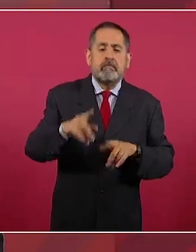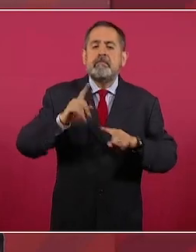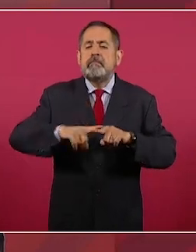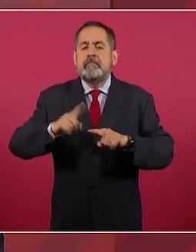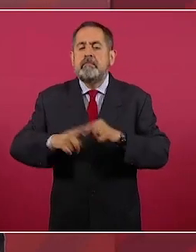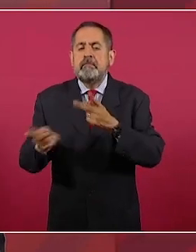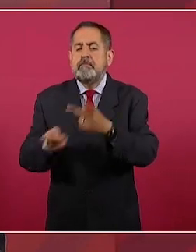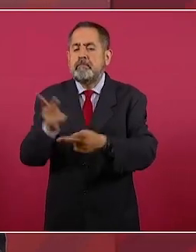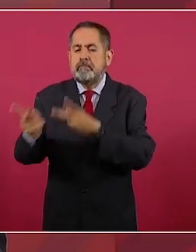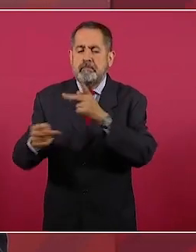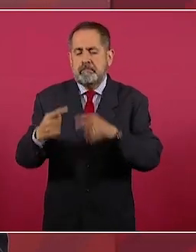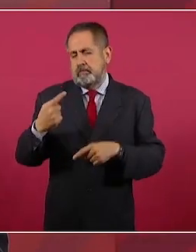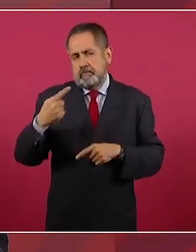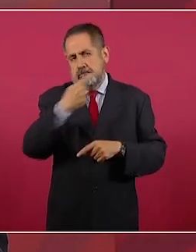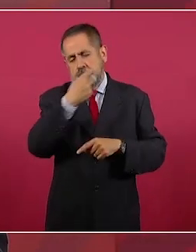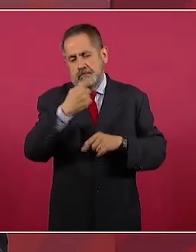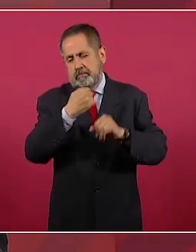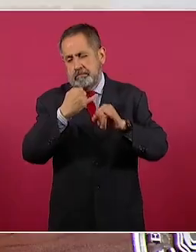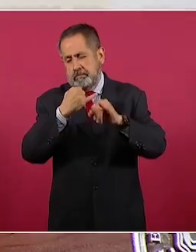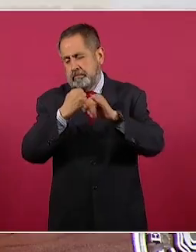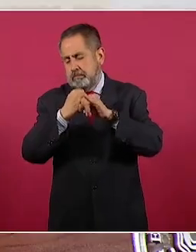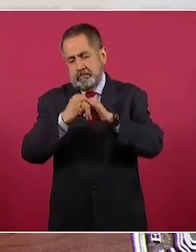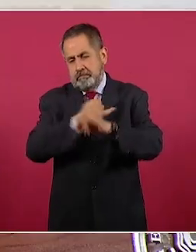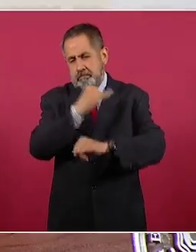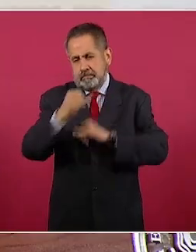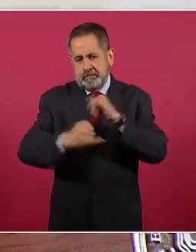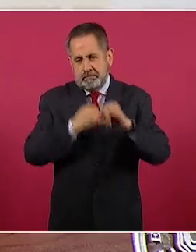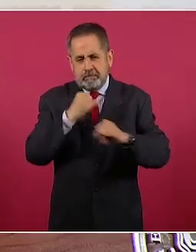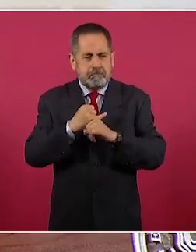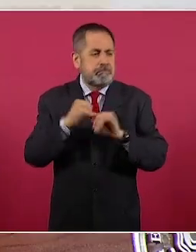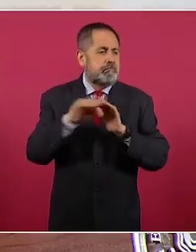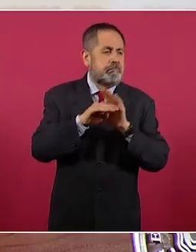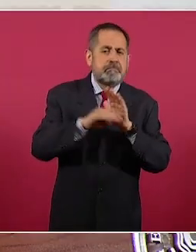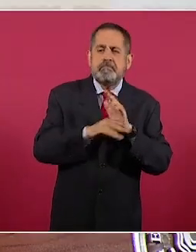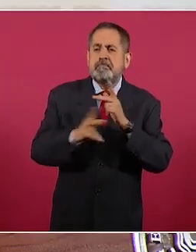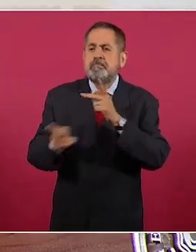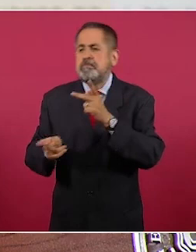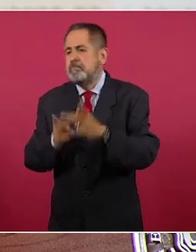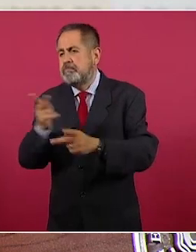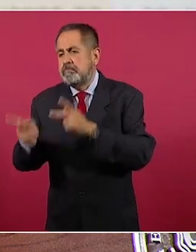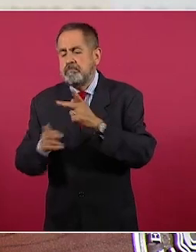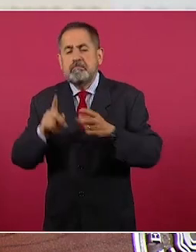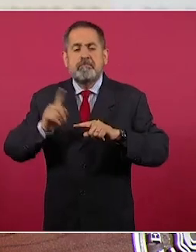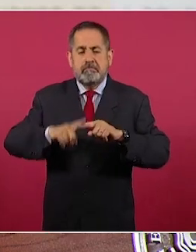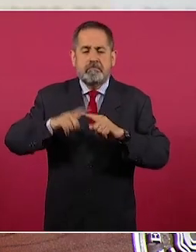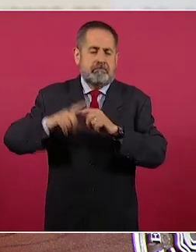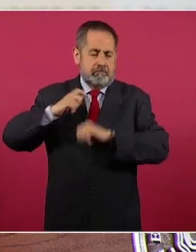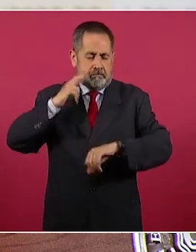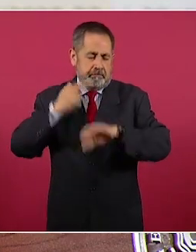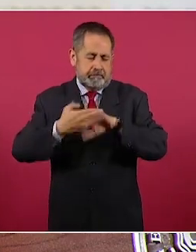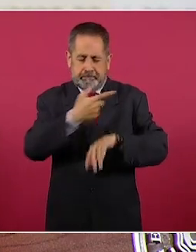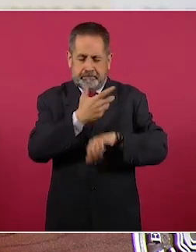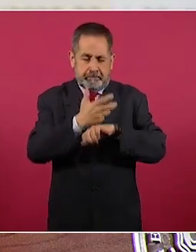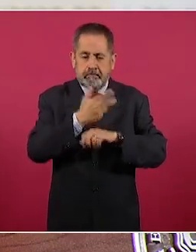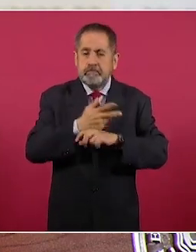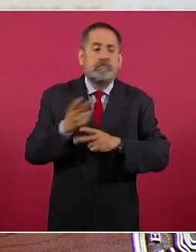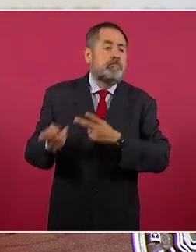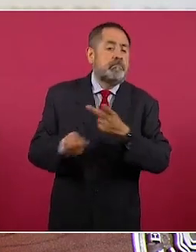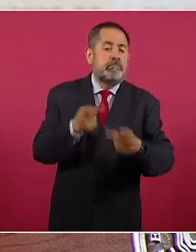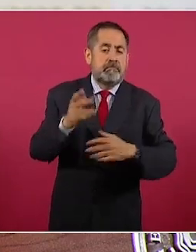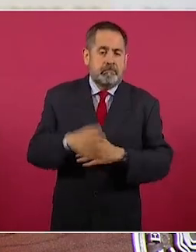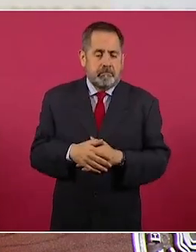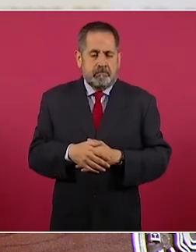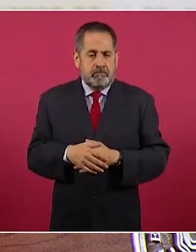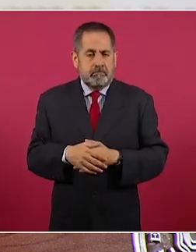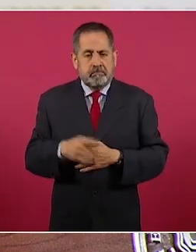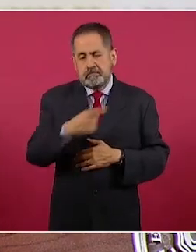de consulta de Estados Unidos, que ya lleva